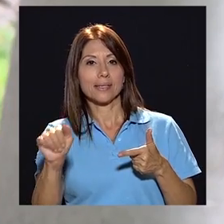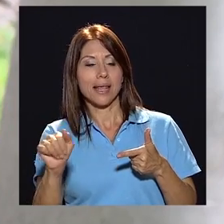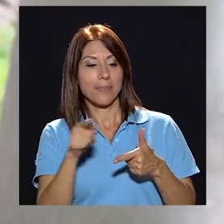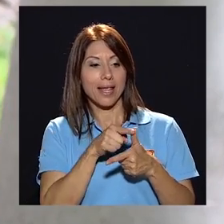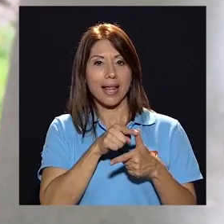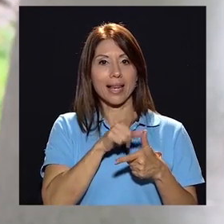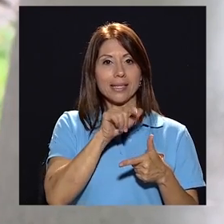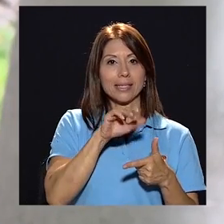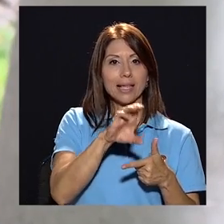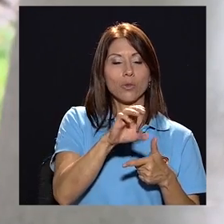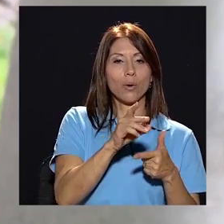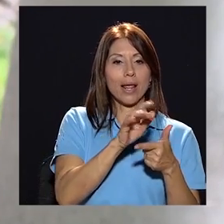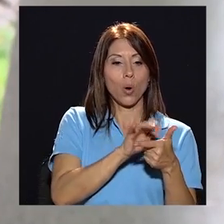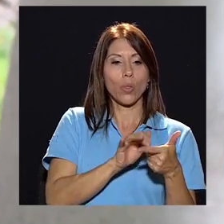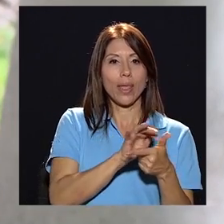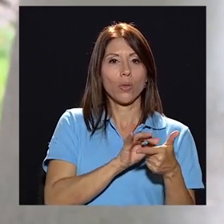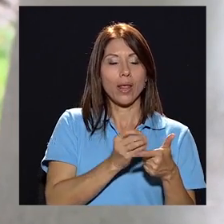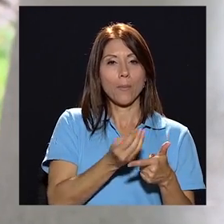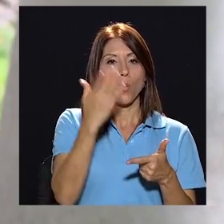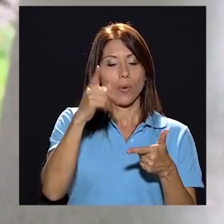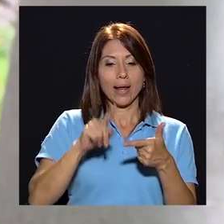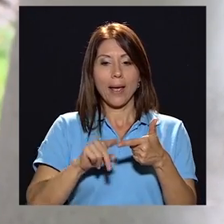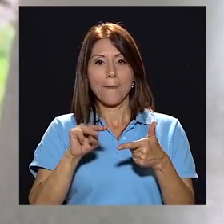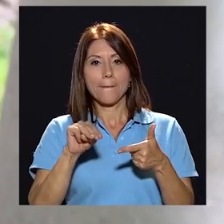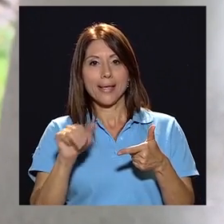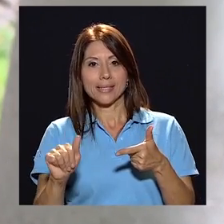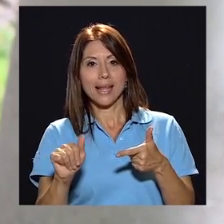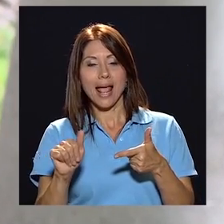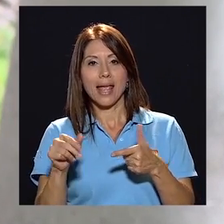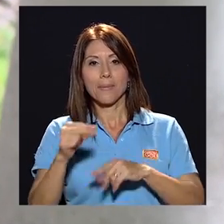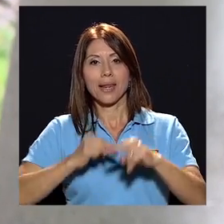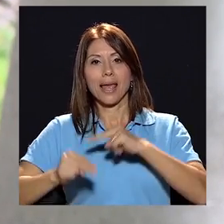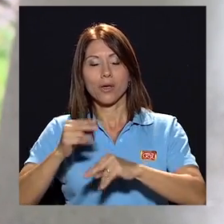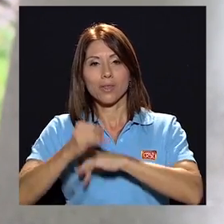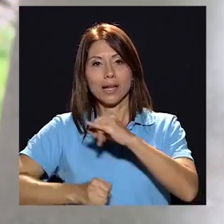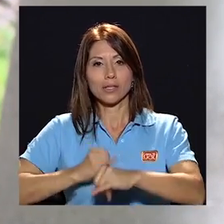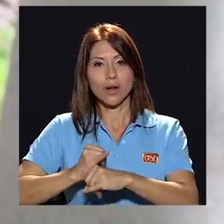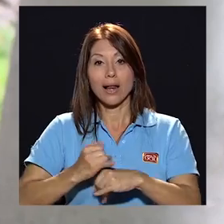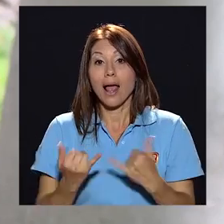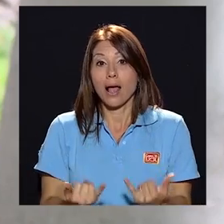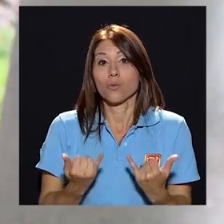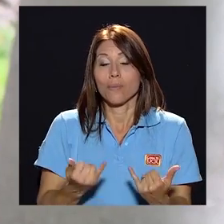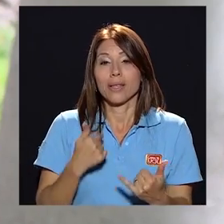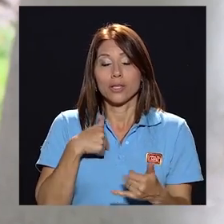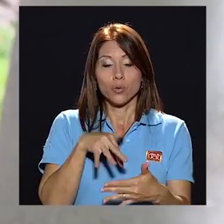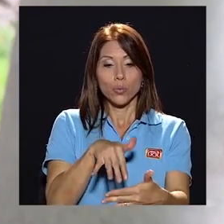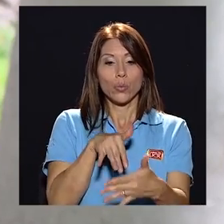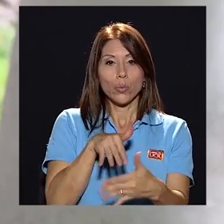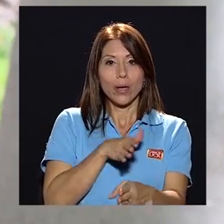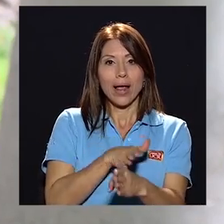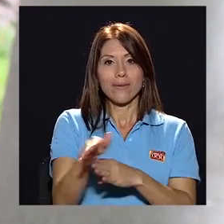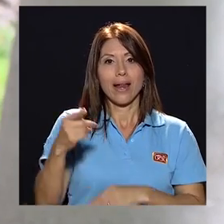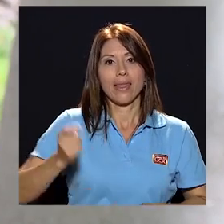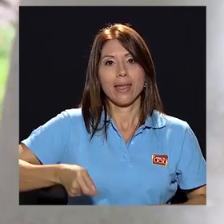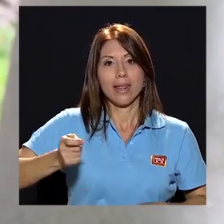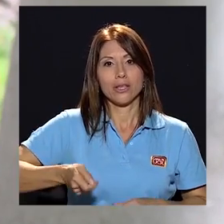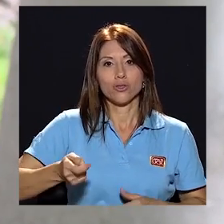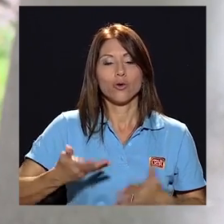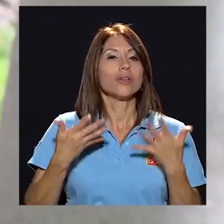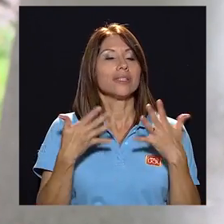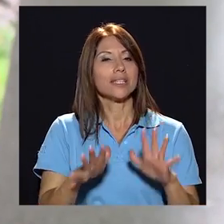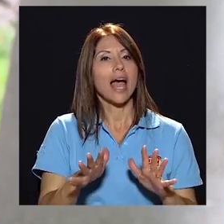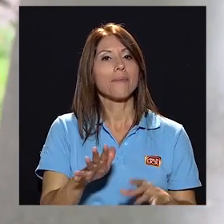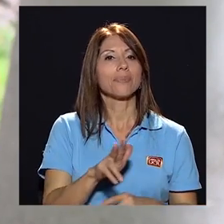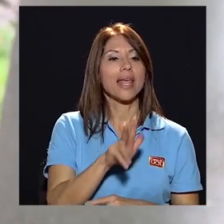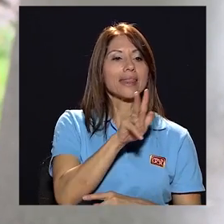licenciatura en contabilidad pública y la maestría en mercado internacional y actualmente estoy estudiando la carrera de derecho ya llevo